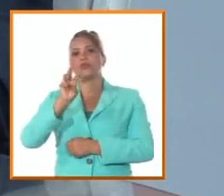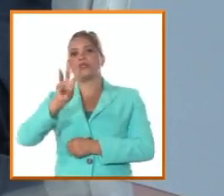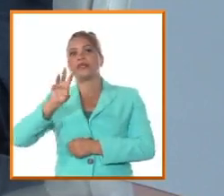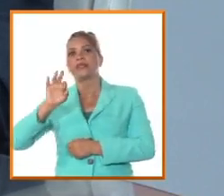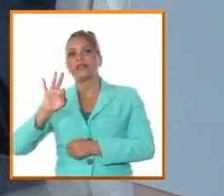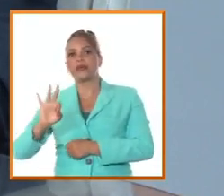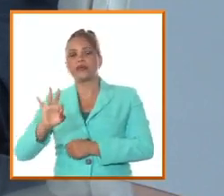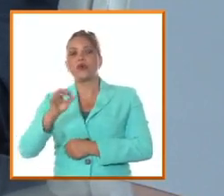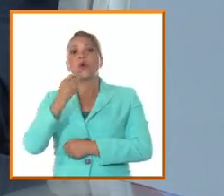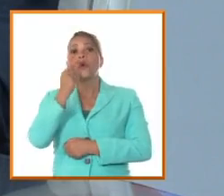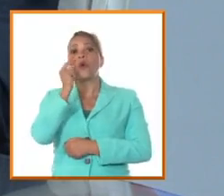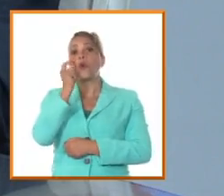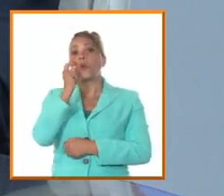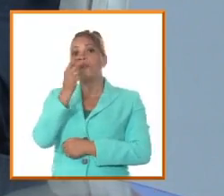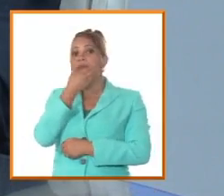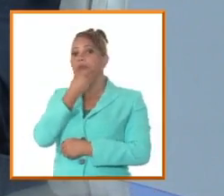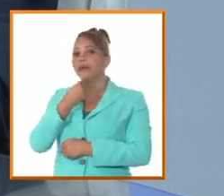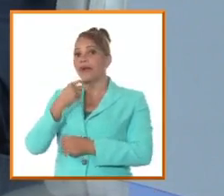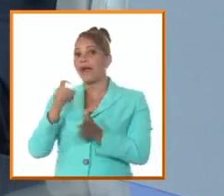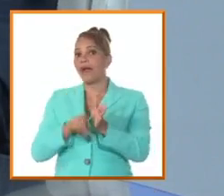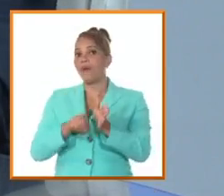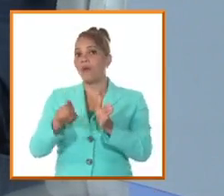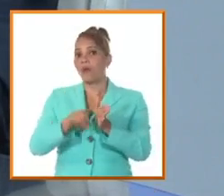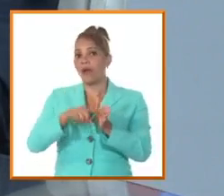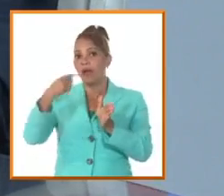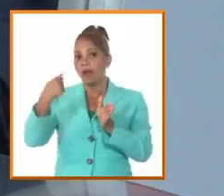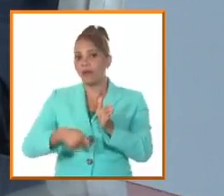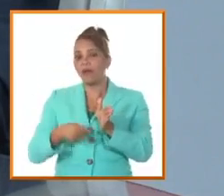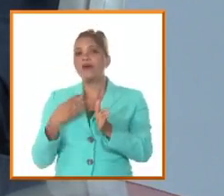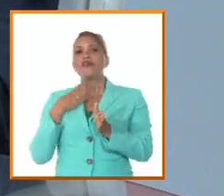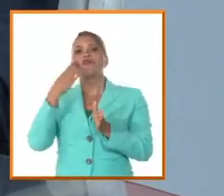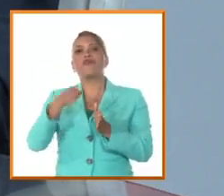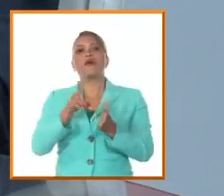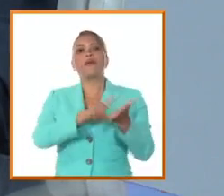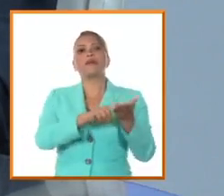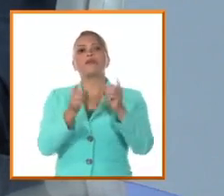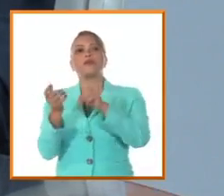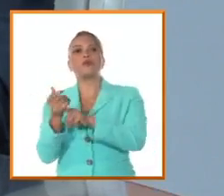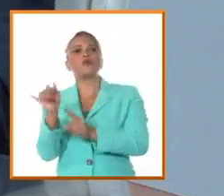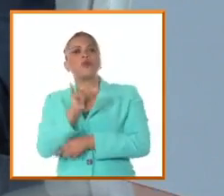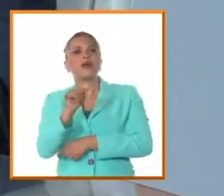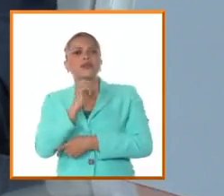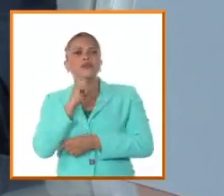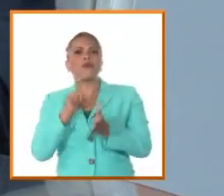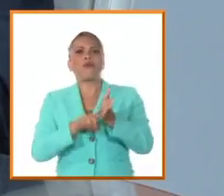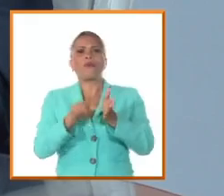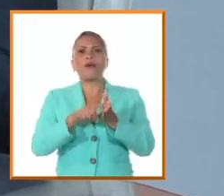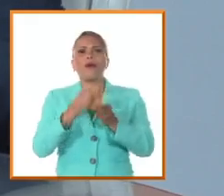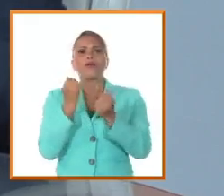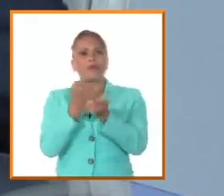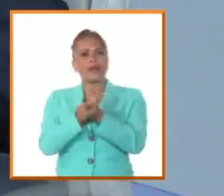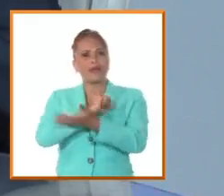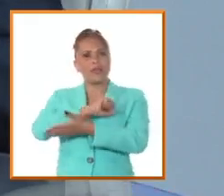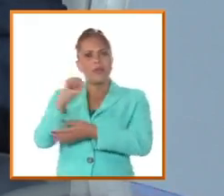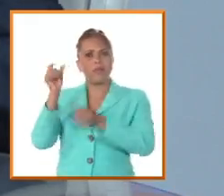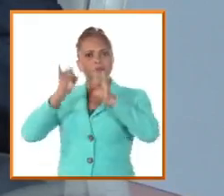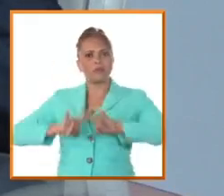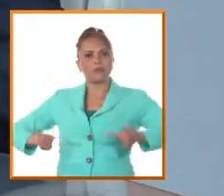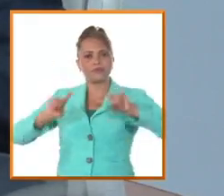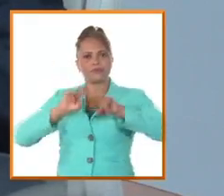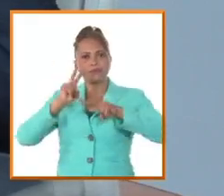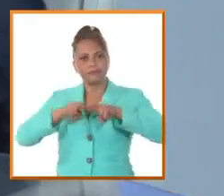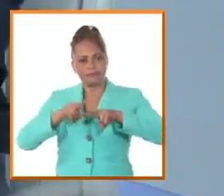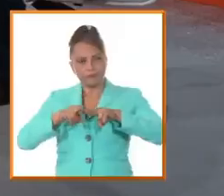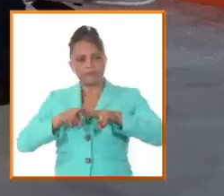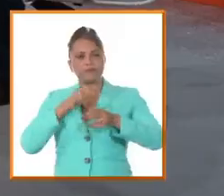un joven abogado que tenía que ir a Puerto Príncipe, como todos los abogados que se graduaban en la Universidad de La Habana a, diríamos hoy,